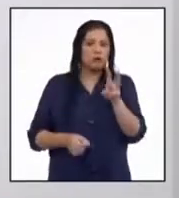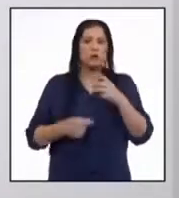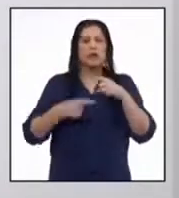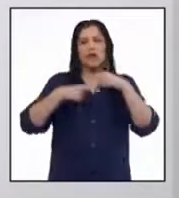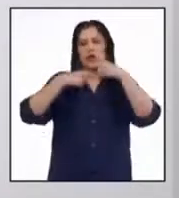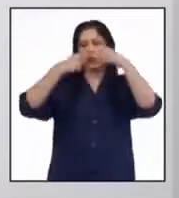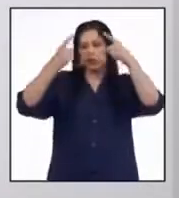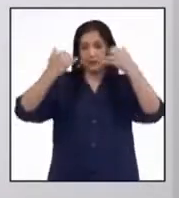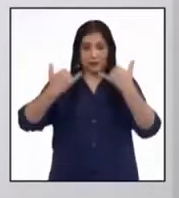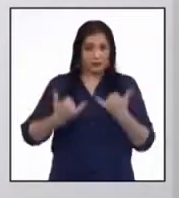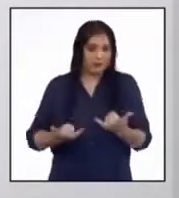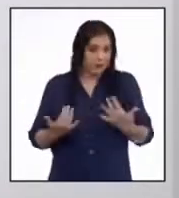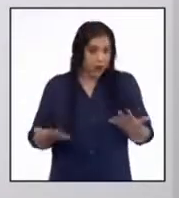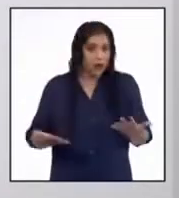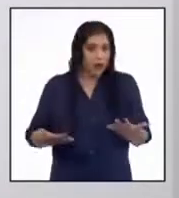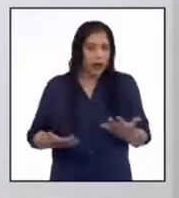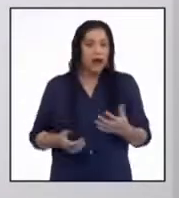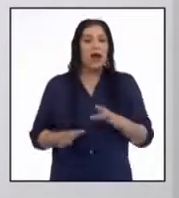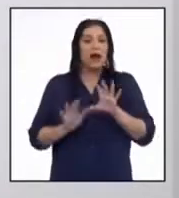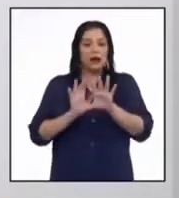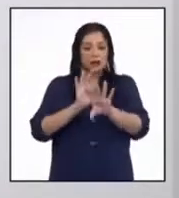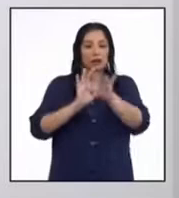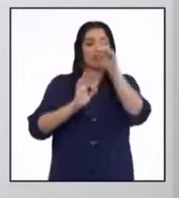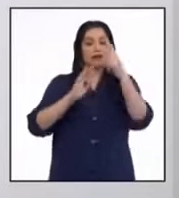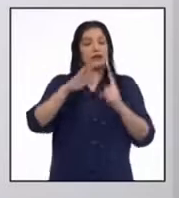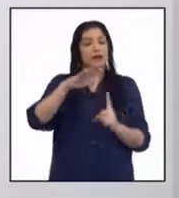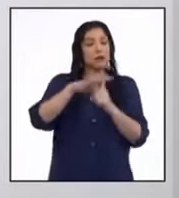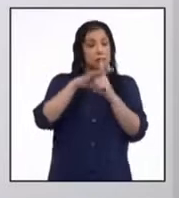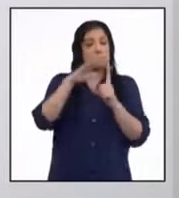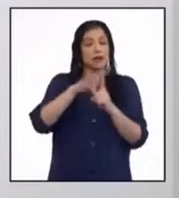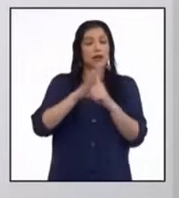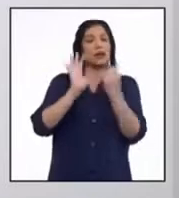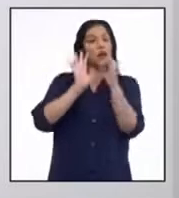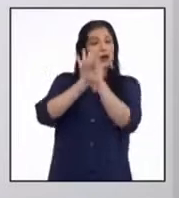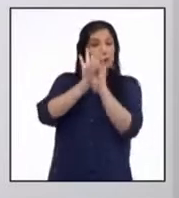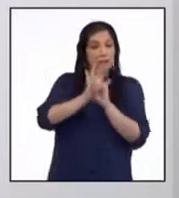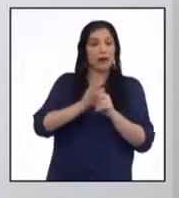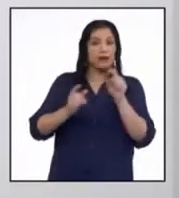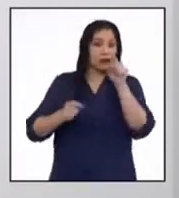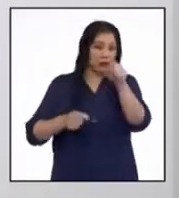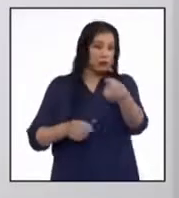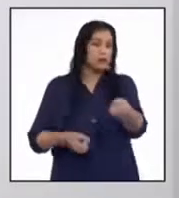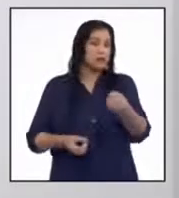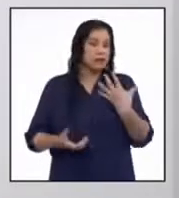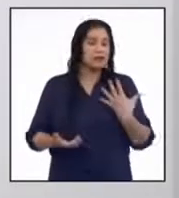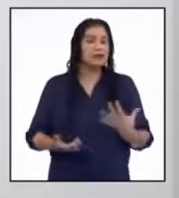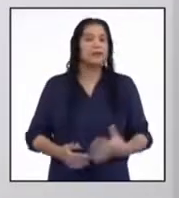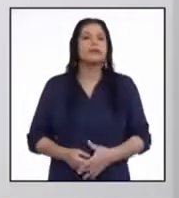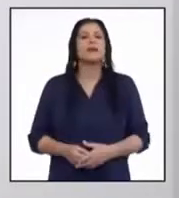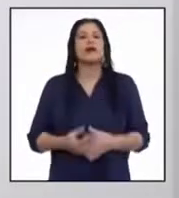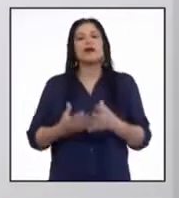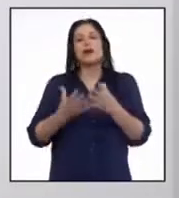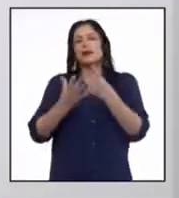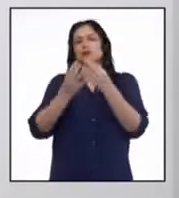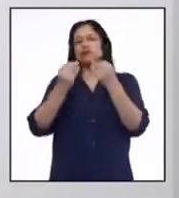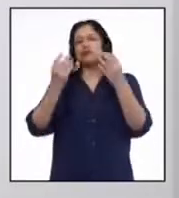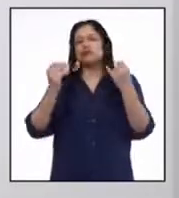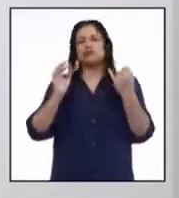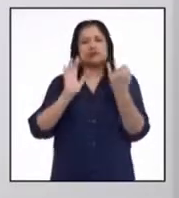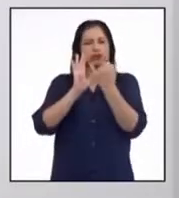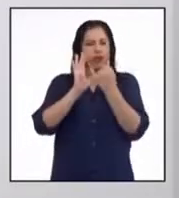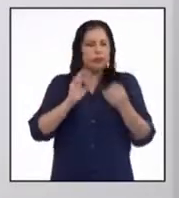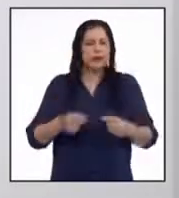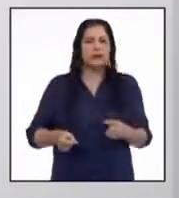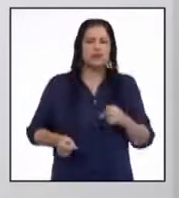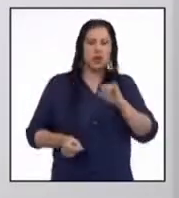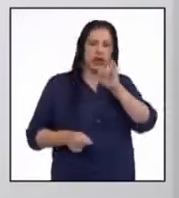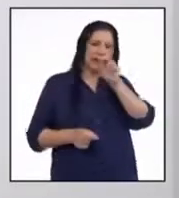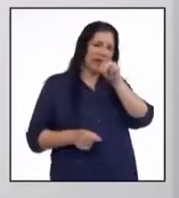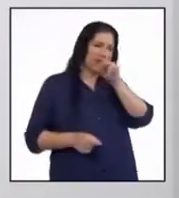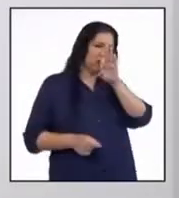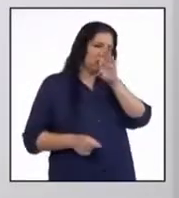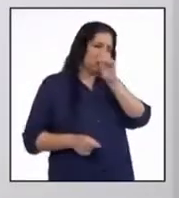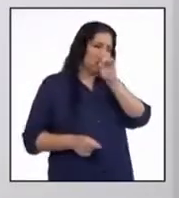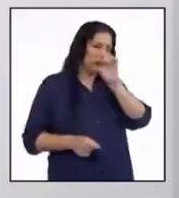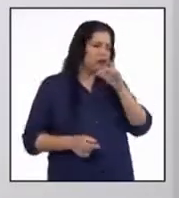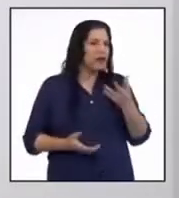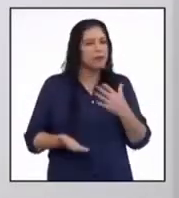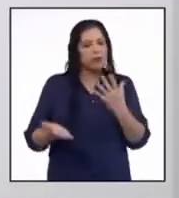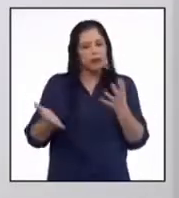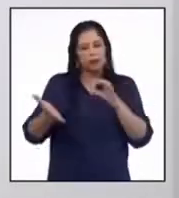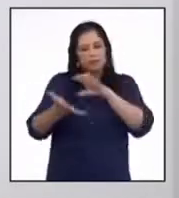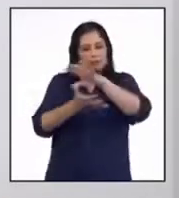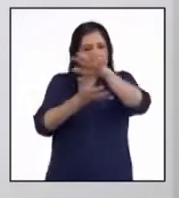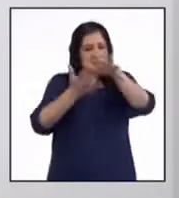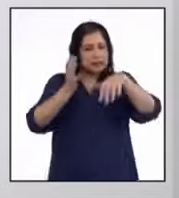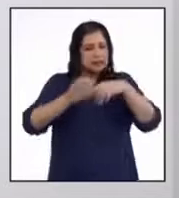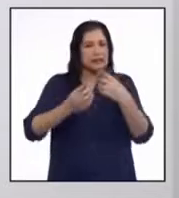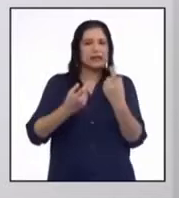noticias de actualidad y te encontrarás con imágenes como las que mencionas. Muchas de ellas son infografías, ya que combinan